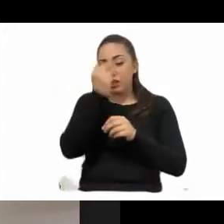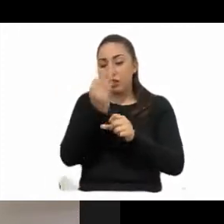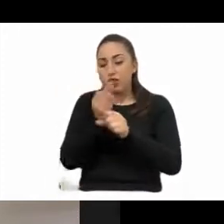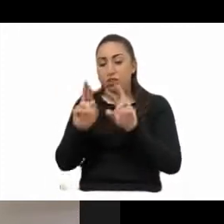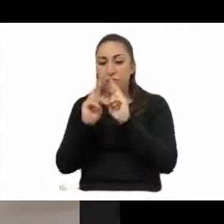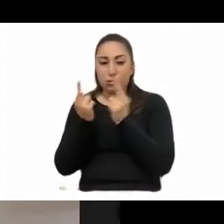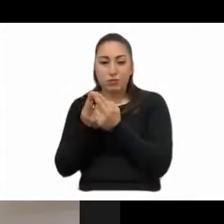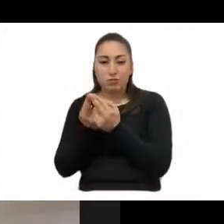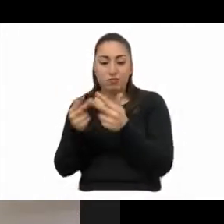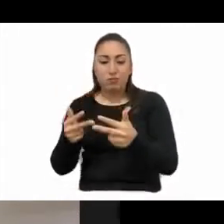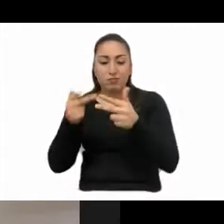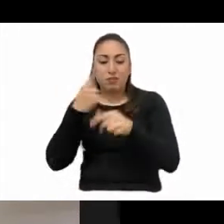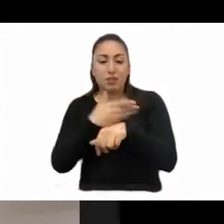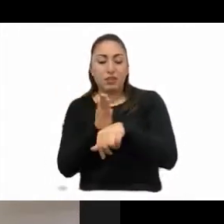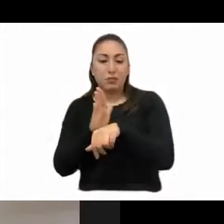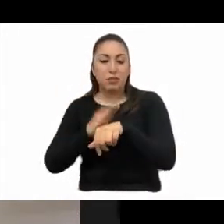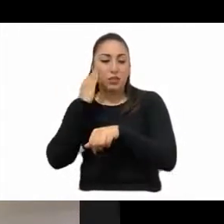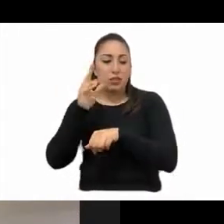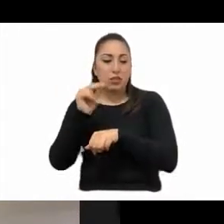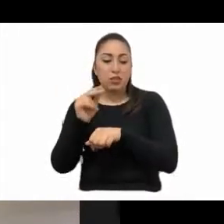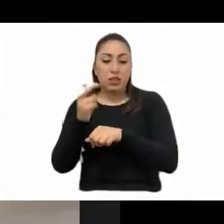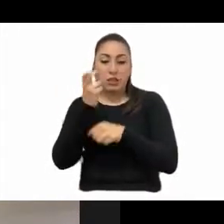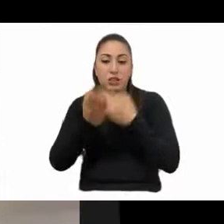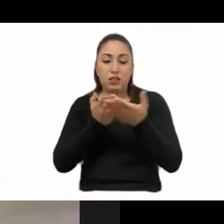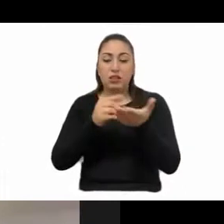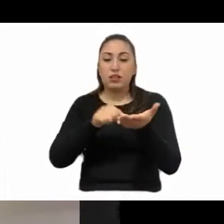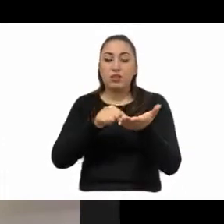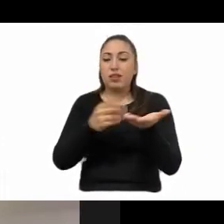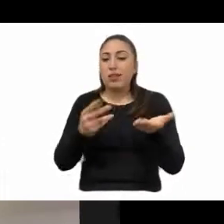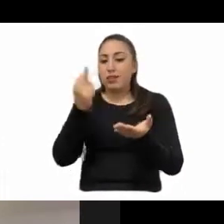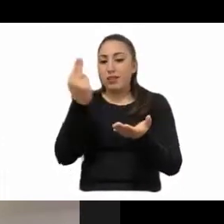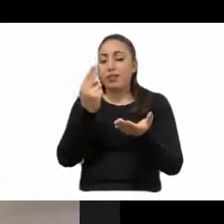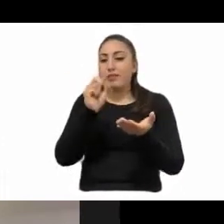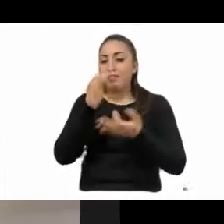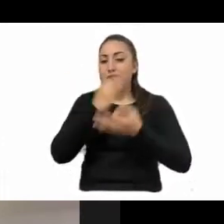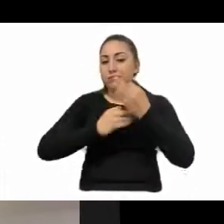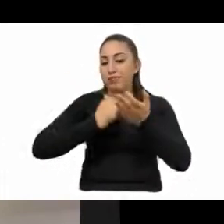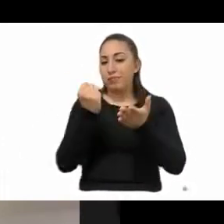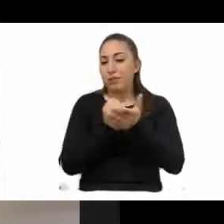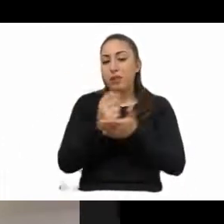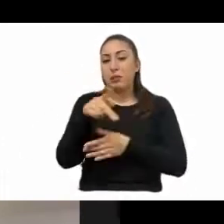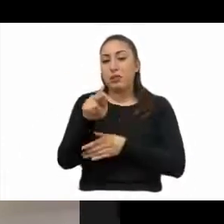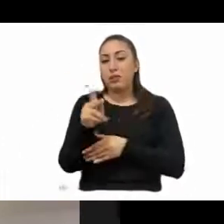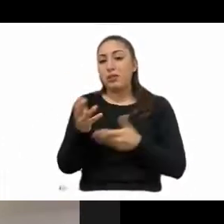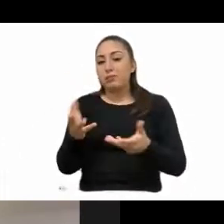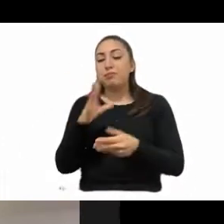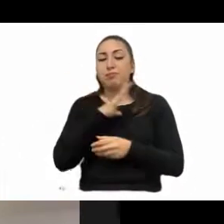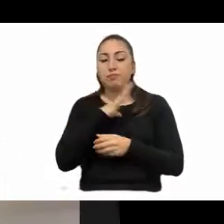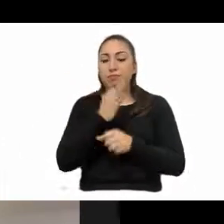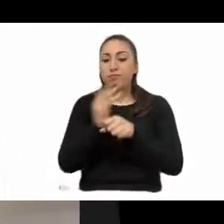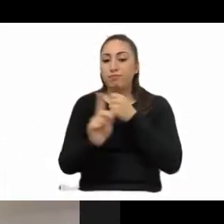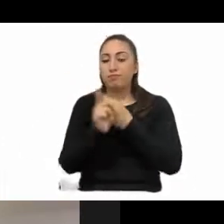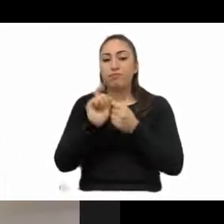ir en unanimidad, porque es un dictamen que me parece que merece la unanimidad, nada más que, bueno, pues tiene una, una, una problemática de